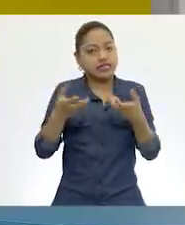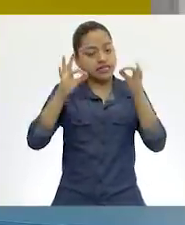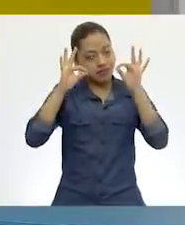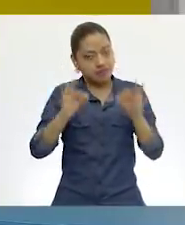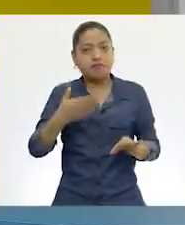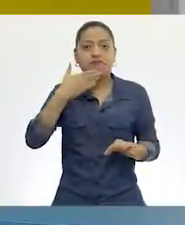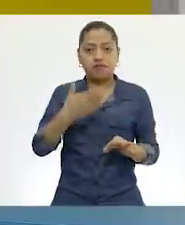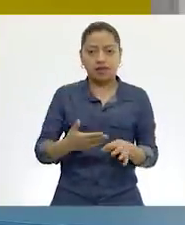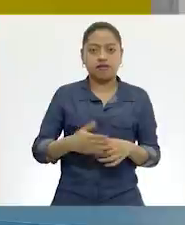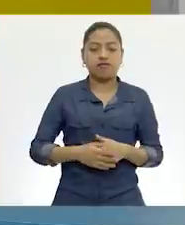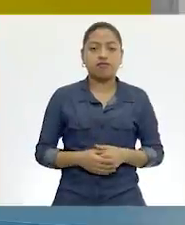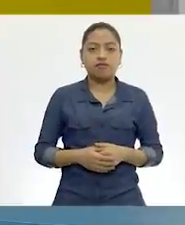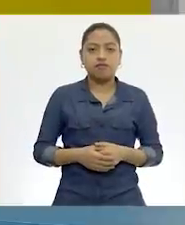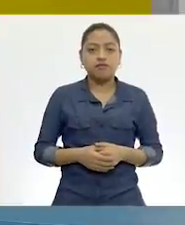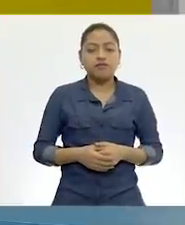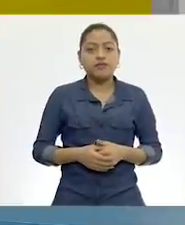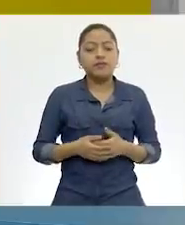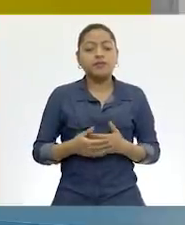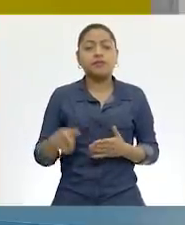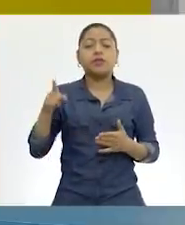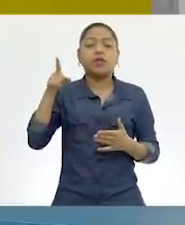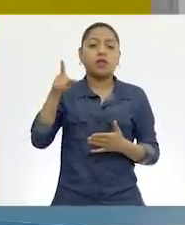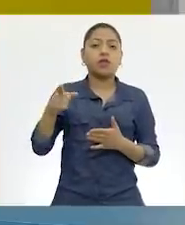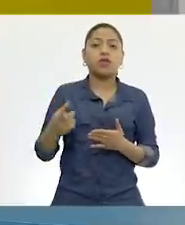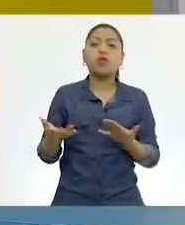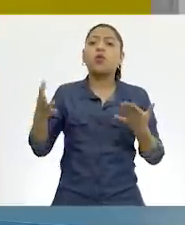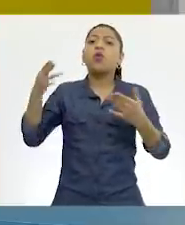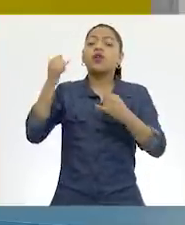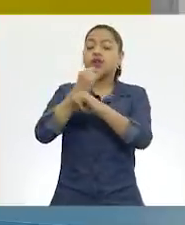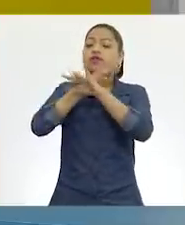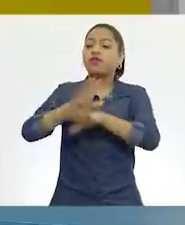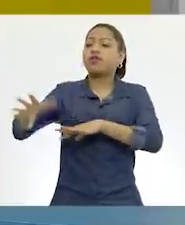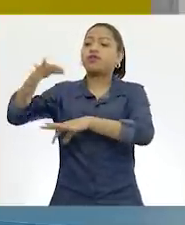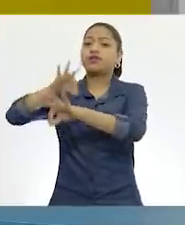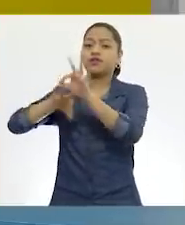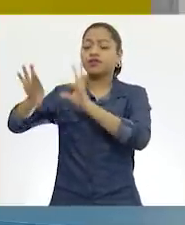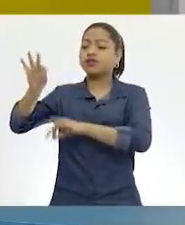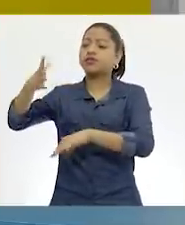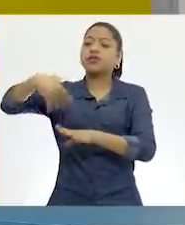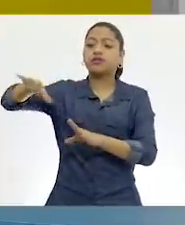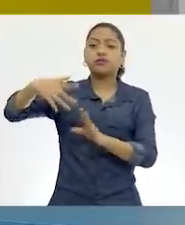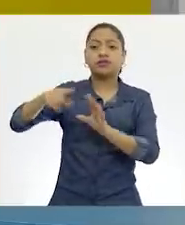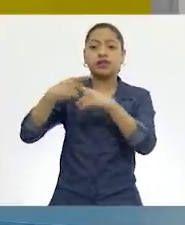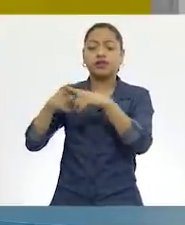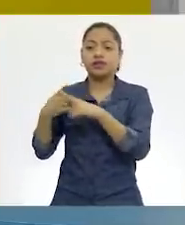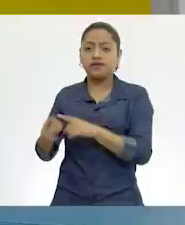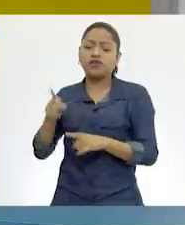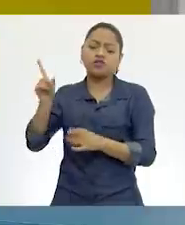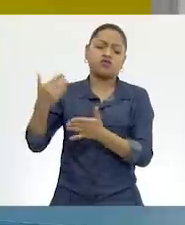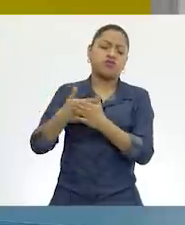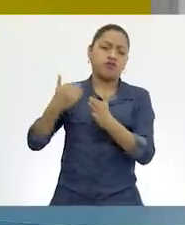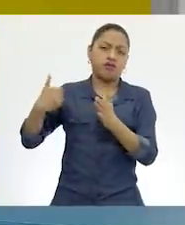otra manera. Y esto de las fuentes de consulta, ya lo habíamos visto en unas sesiones anteriores cuando